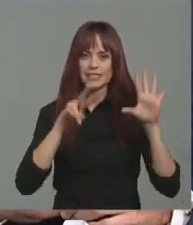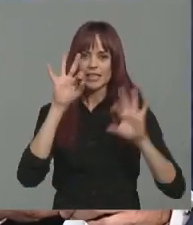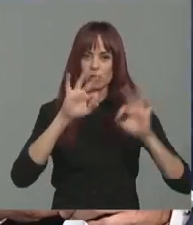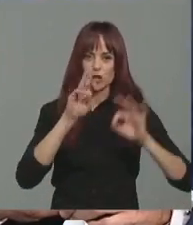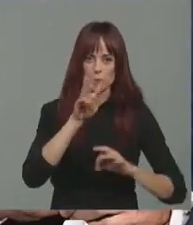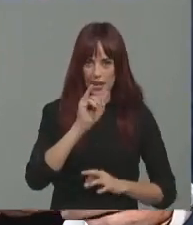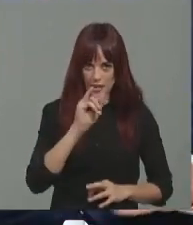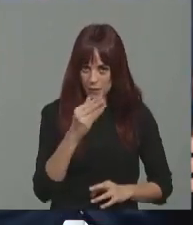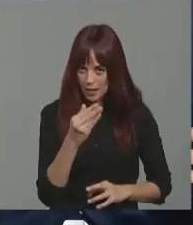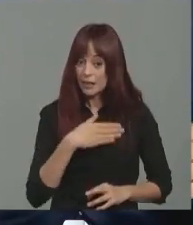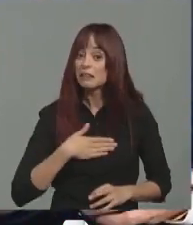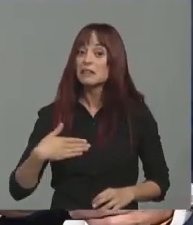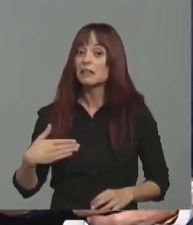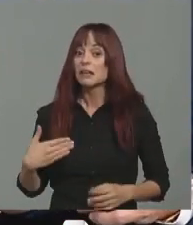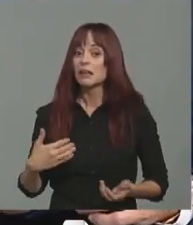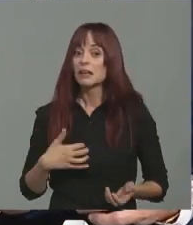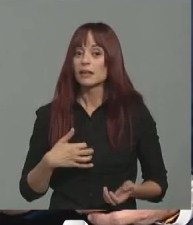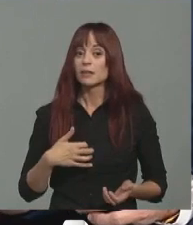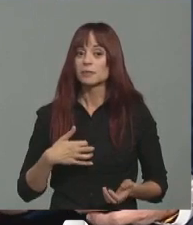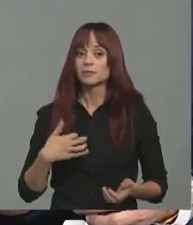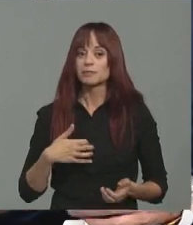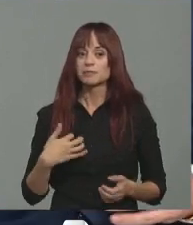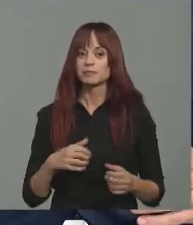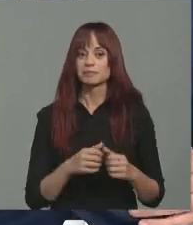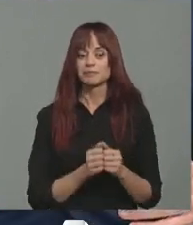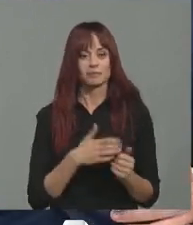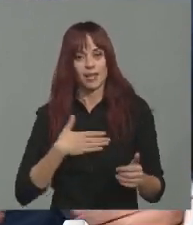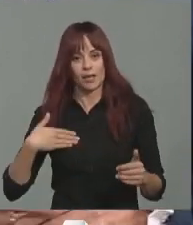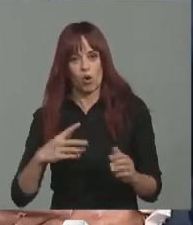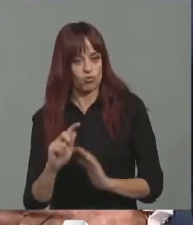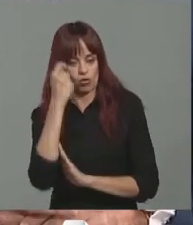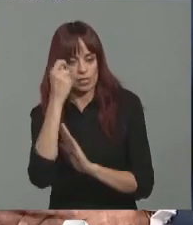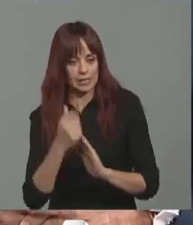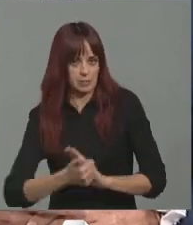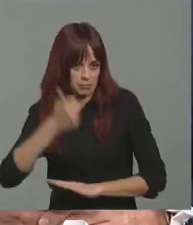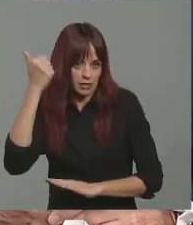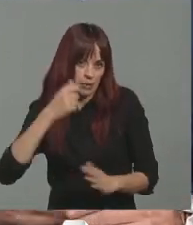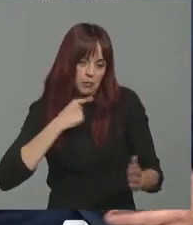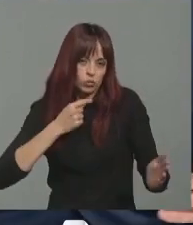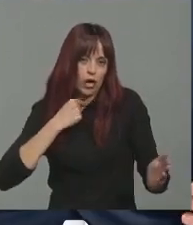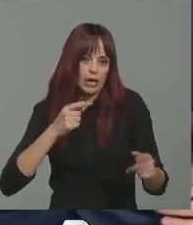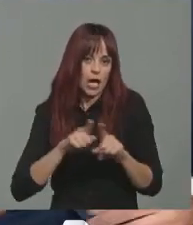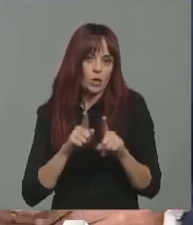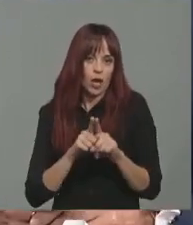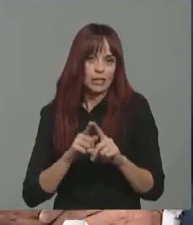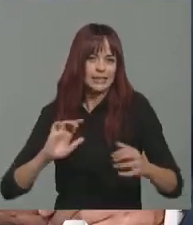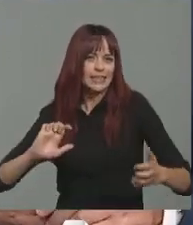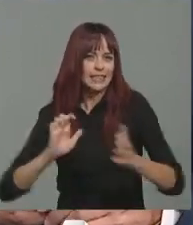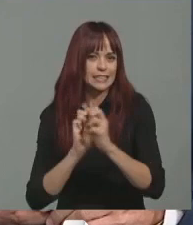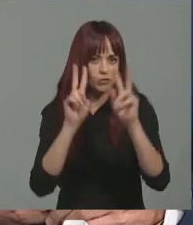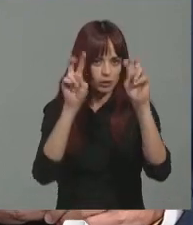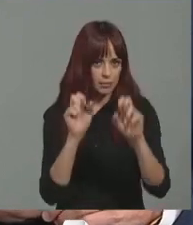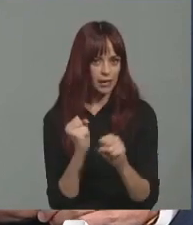quieren llegar? Bueno, como diría aquella película, vamos hasta el infinito y más allá. Yo me gustaría que fuera muy intensivo en empleo